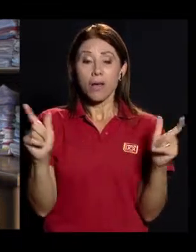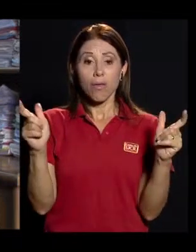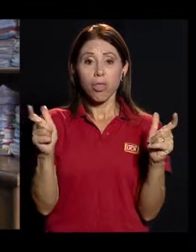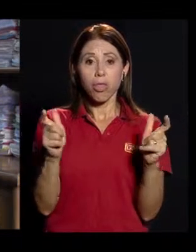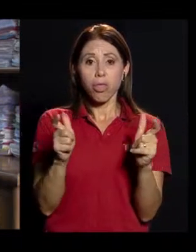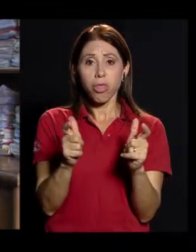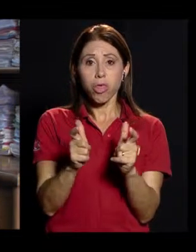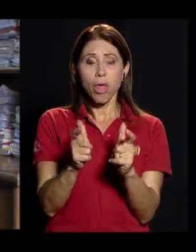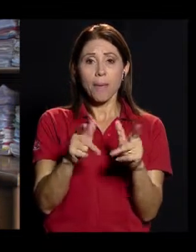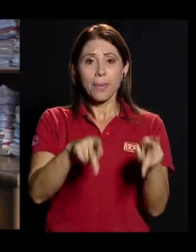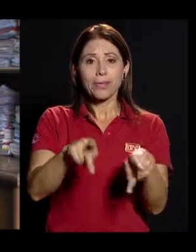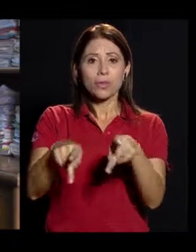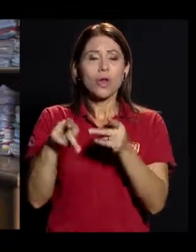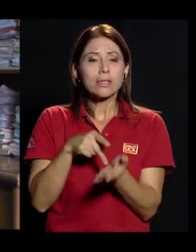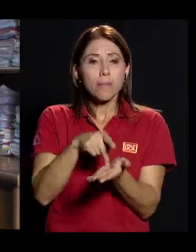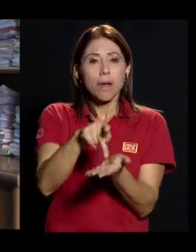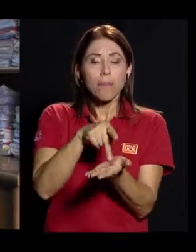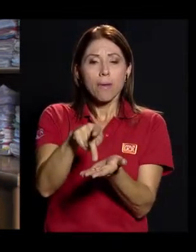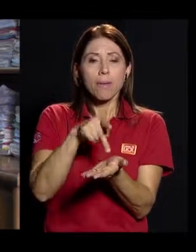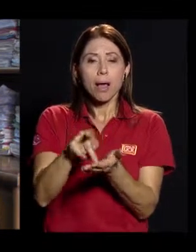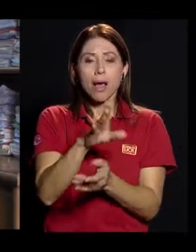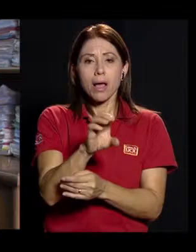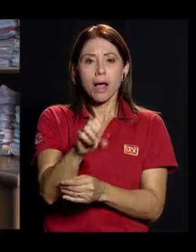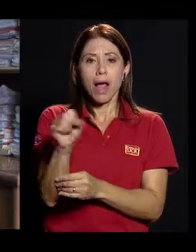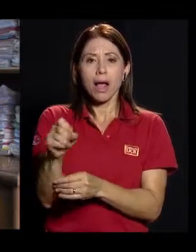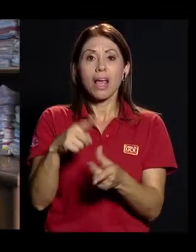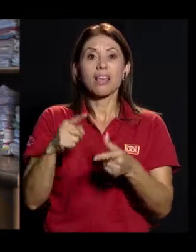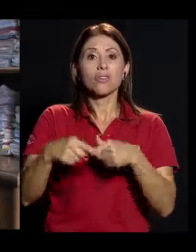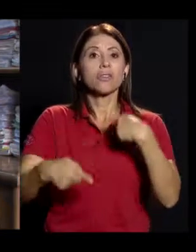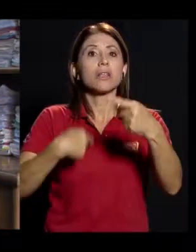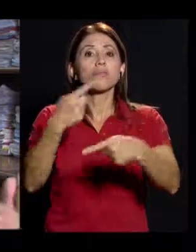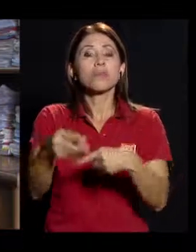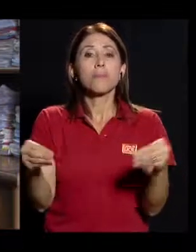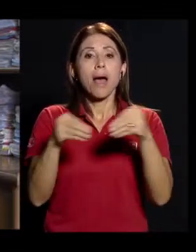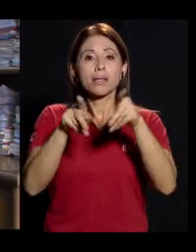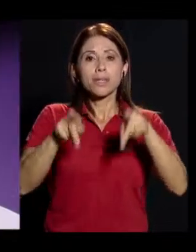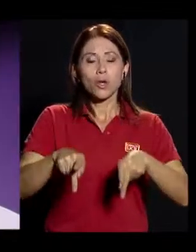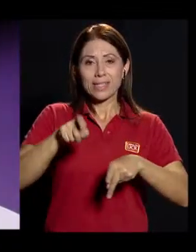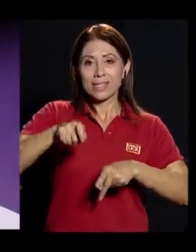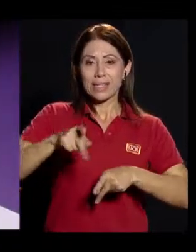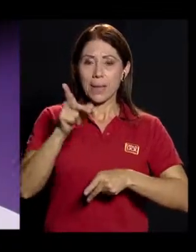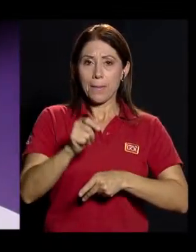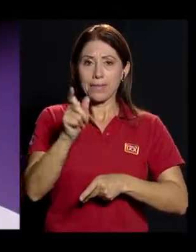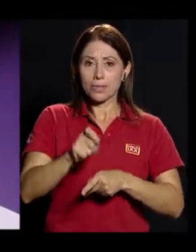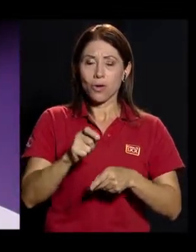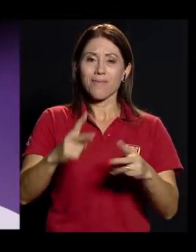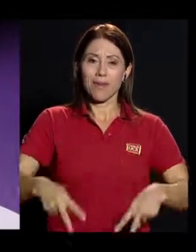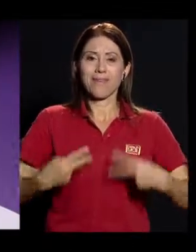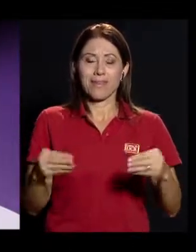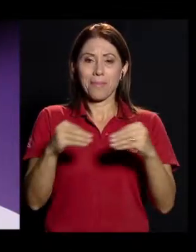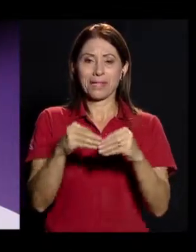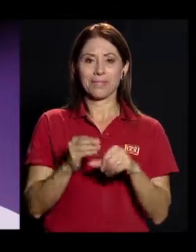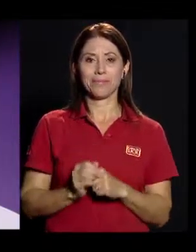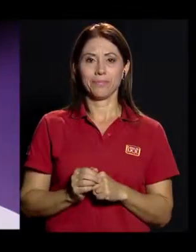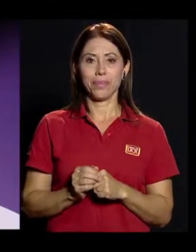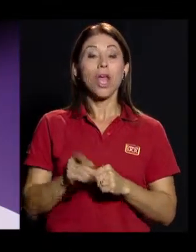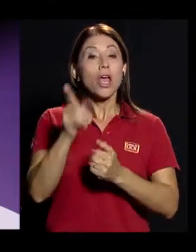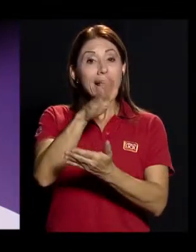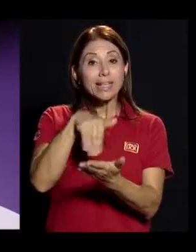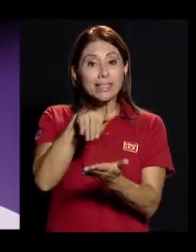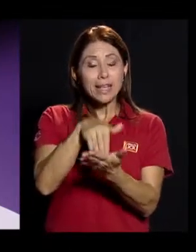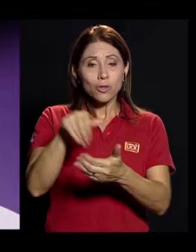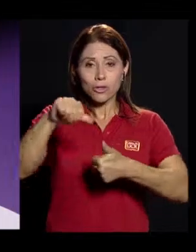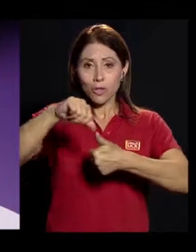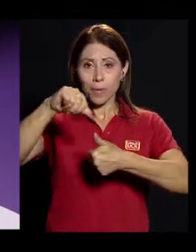ir financiando a un cada vez mayor número de pensionados y que por otro lado van a tener que vivir más. De acuerdo con el Centro Centroamericano de